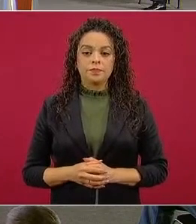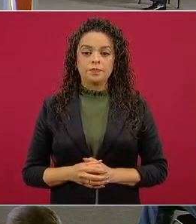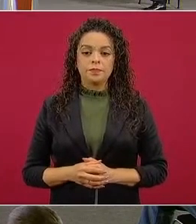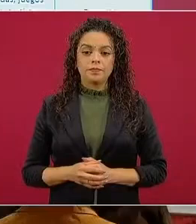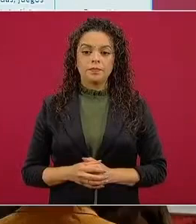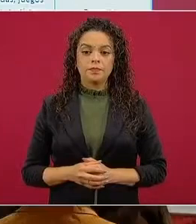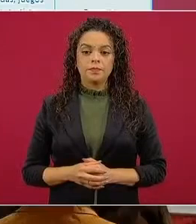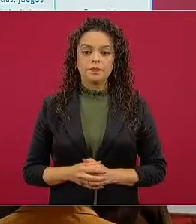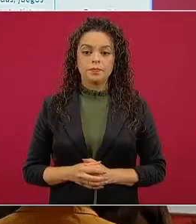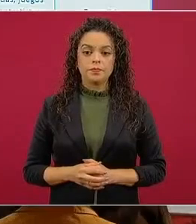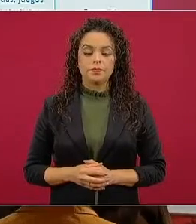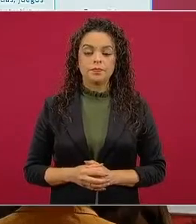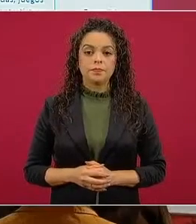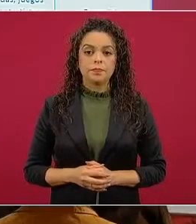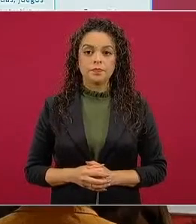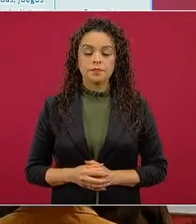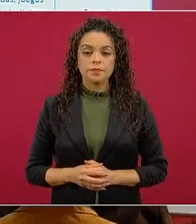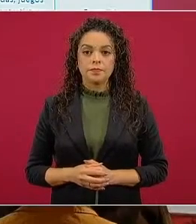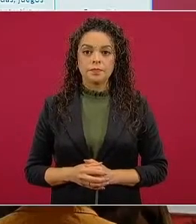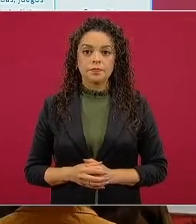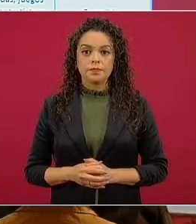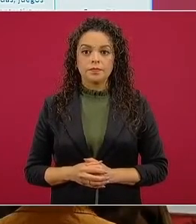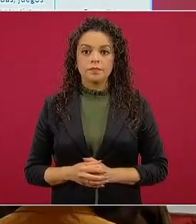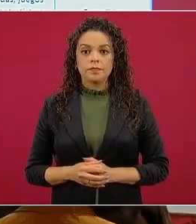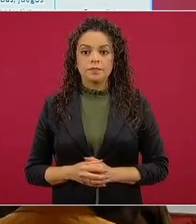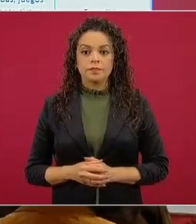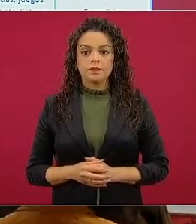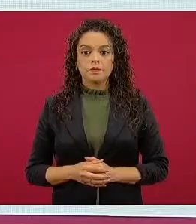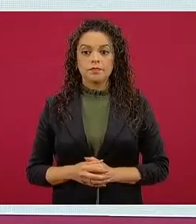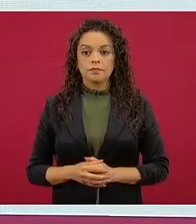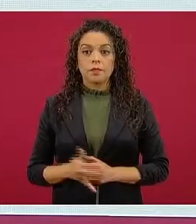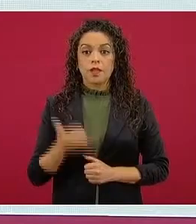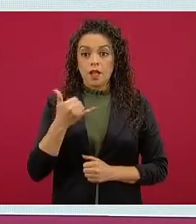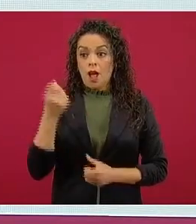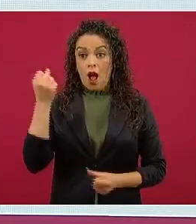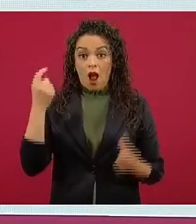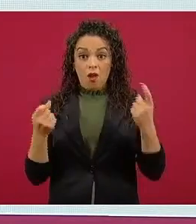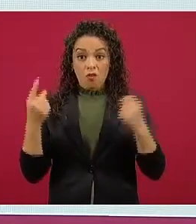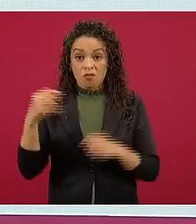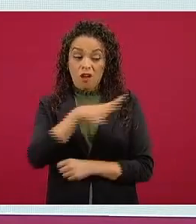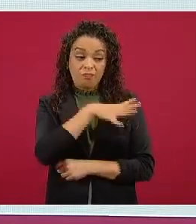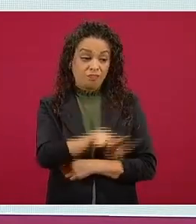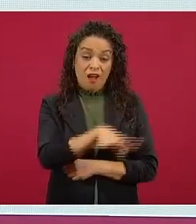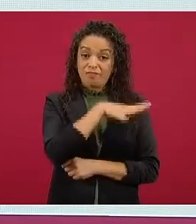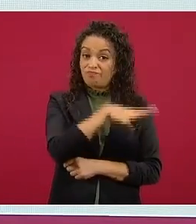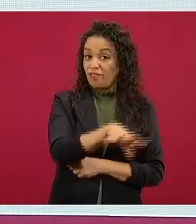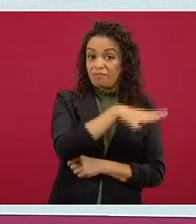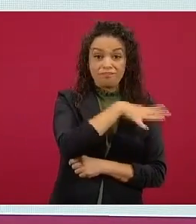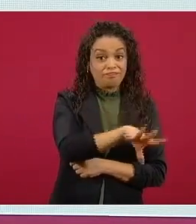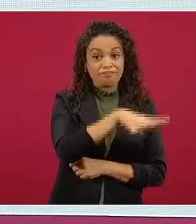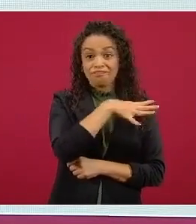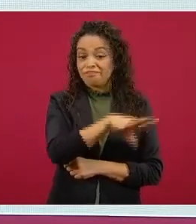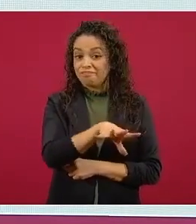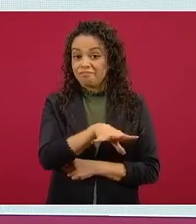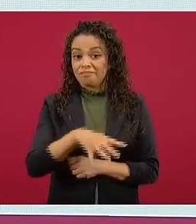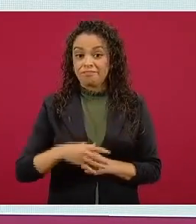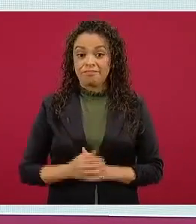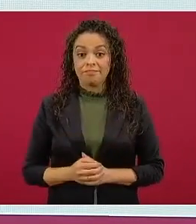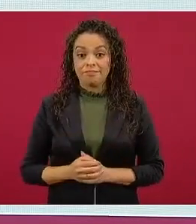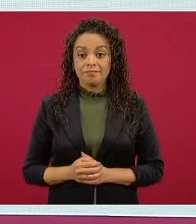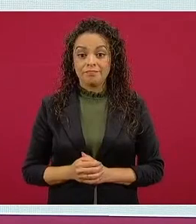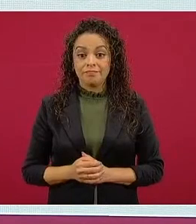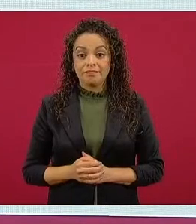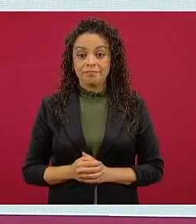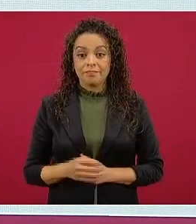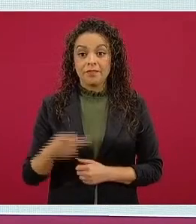y hay todavía resistencias, pero ya me están escuchando